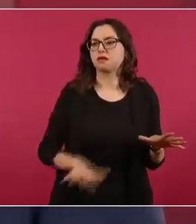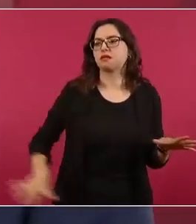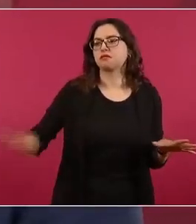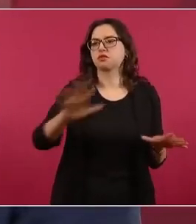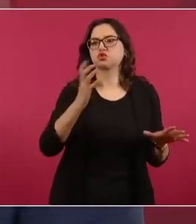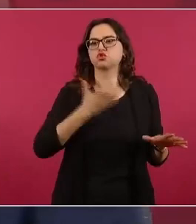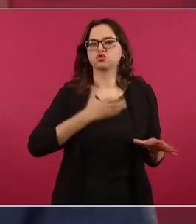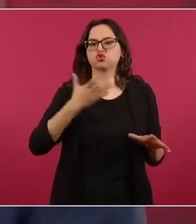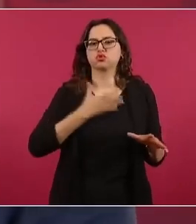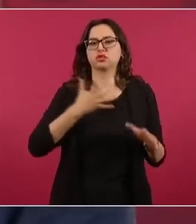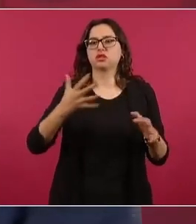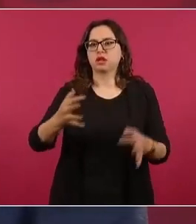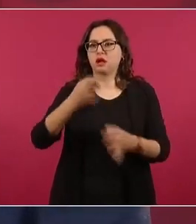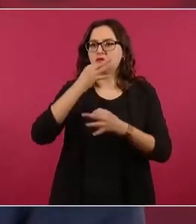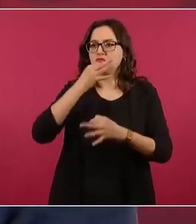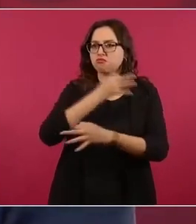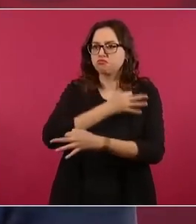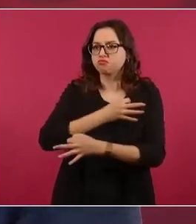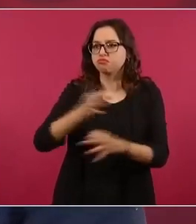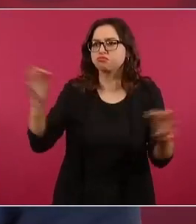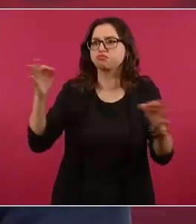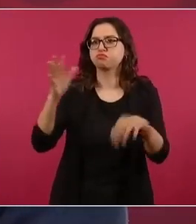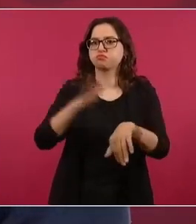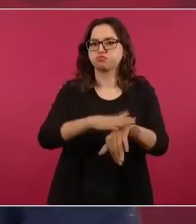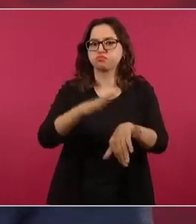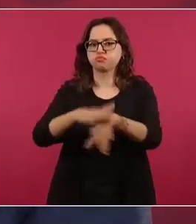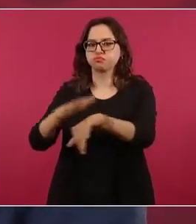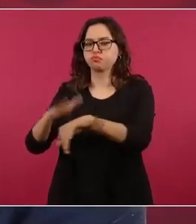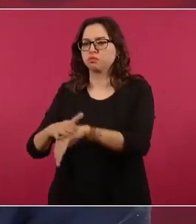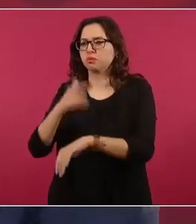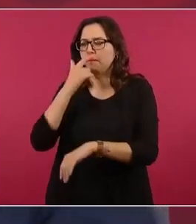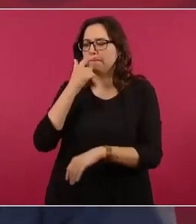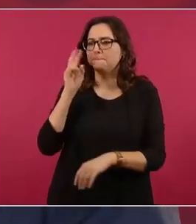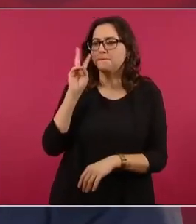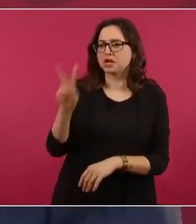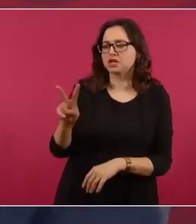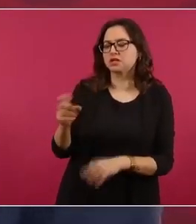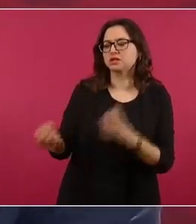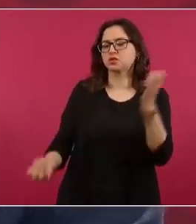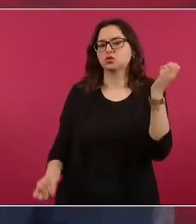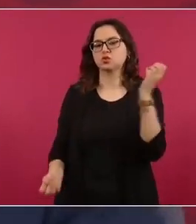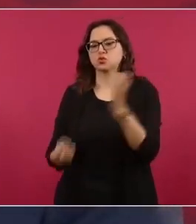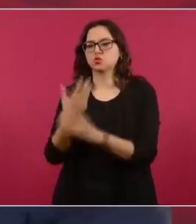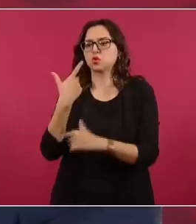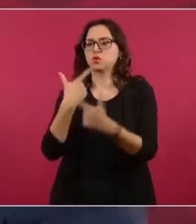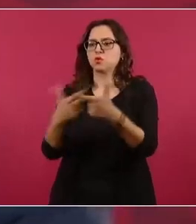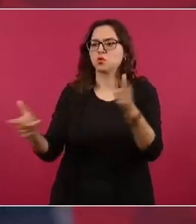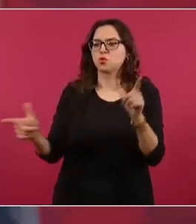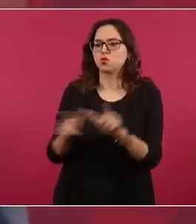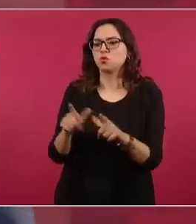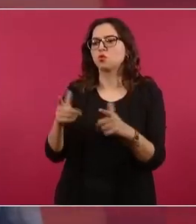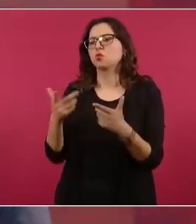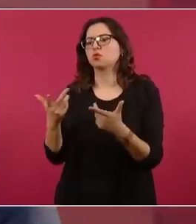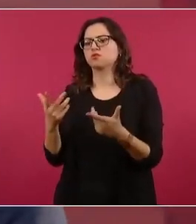se estaba creando un movimiento nuevo, que iba yo a trabajar en eso,